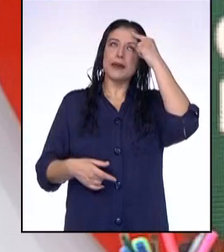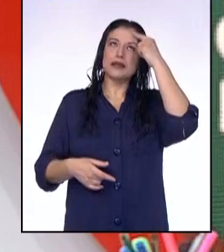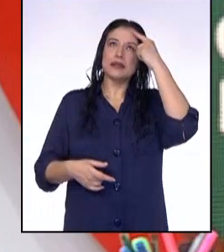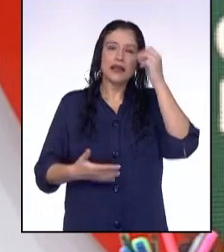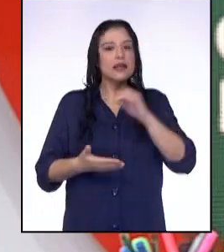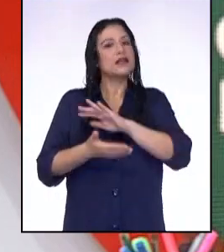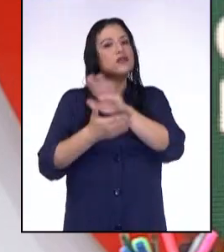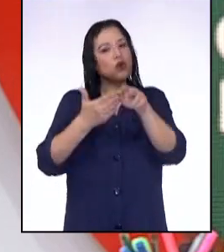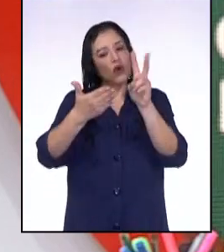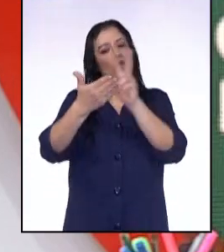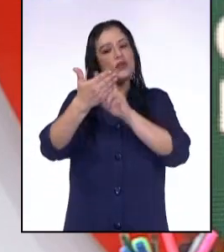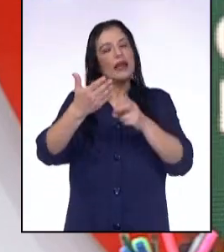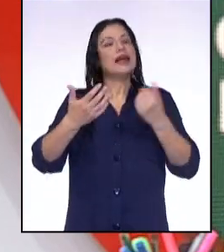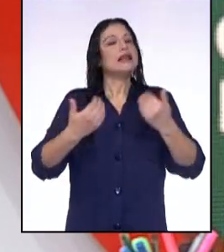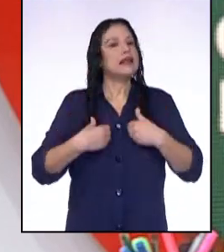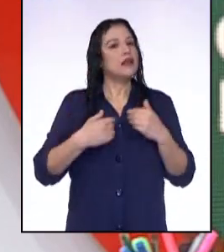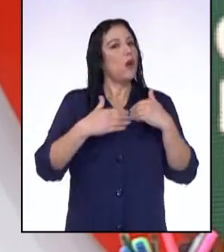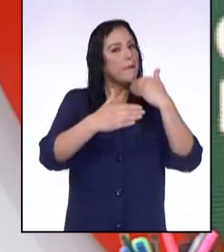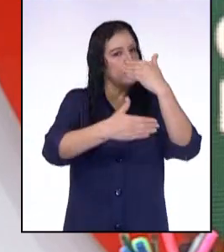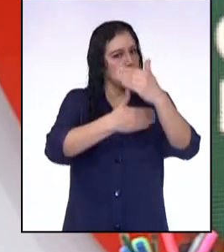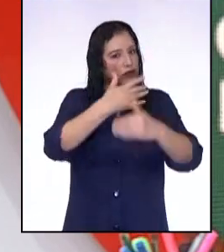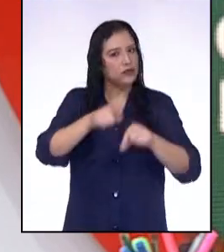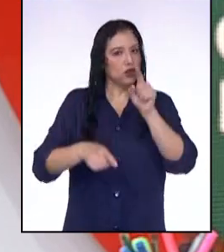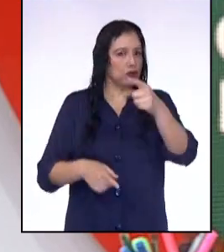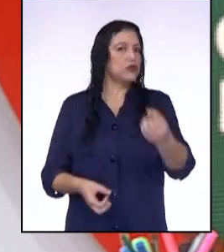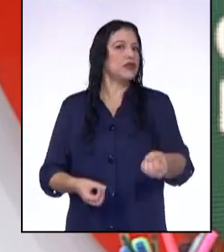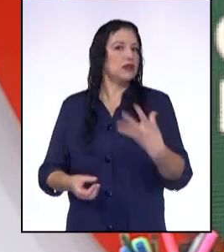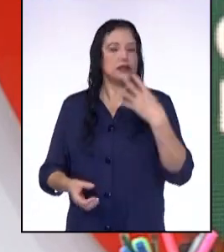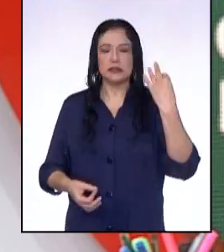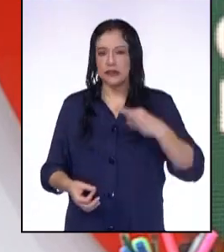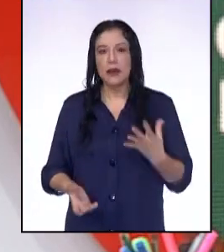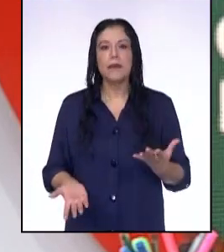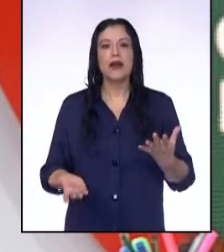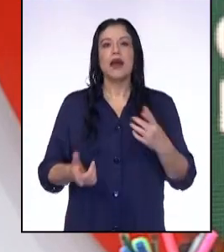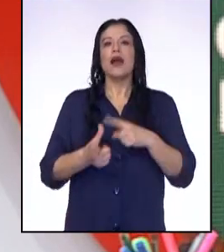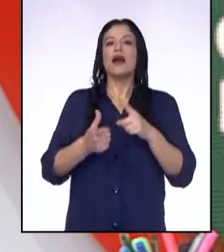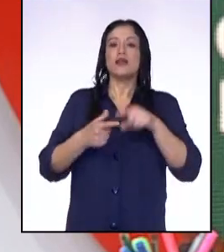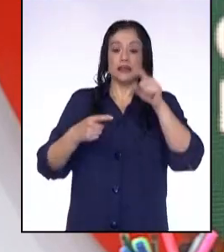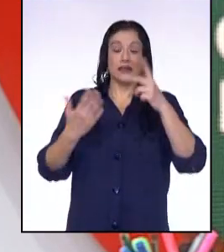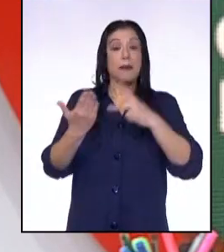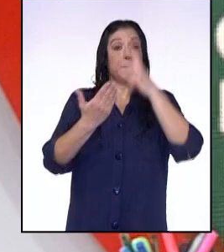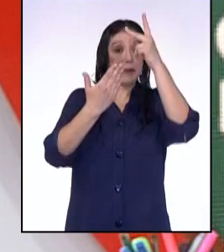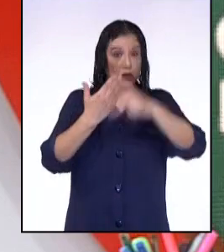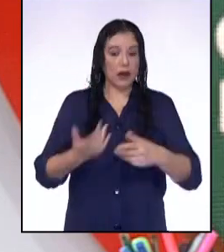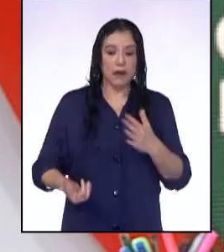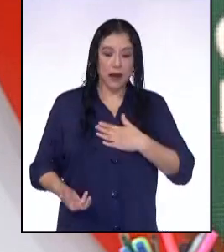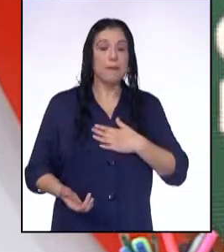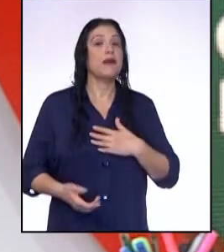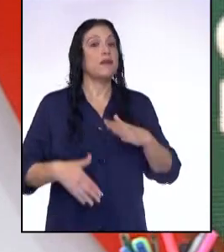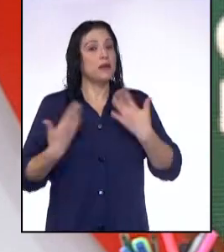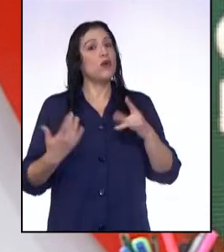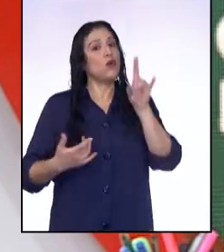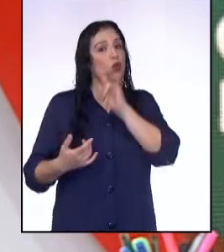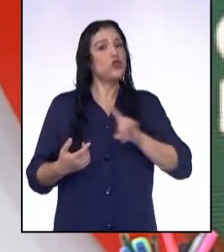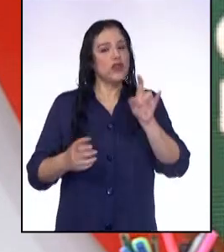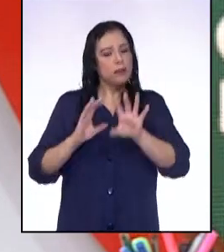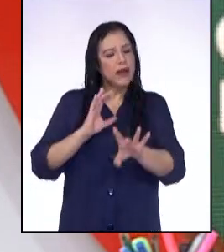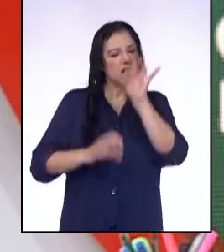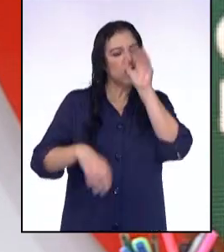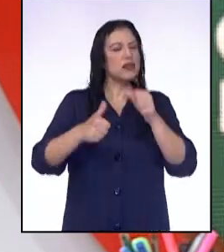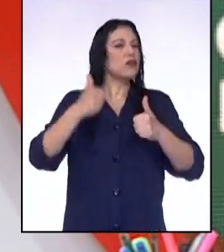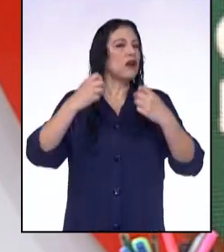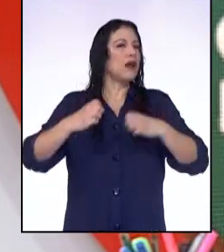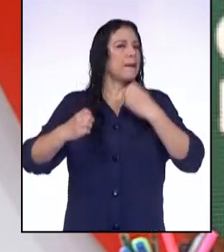que todo el texto tiene un proceso, como usted nos dice siempre. Entonces, este programa a mí también me ha servido para identificar esa